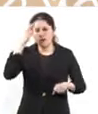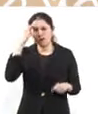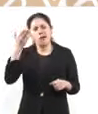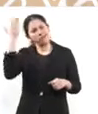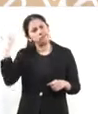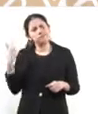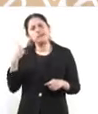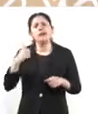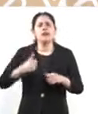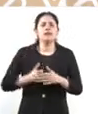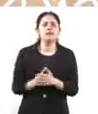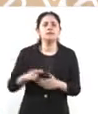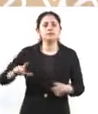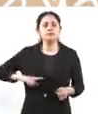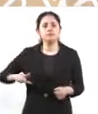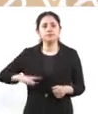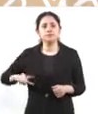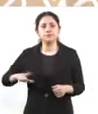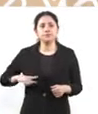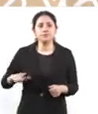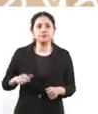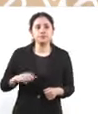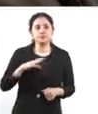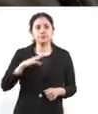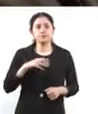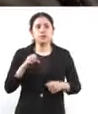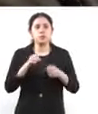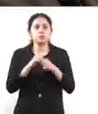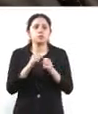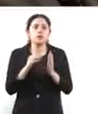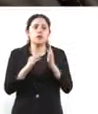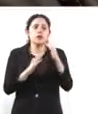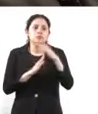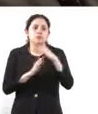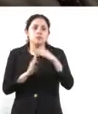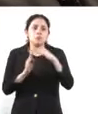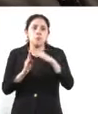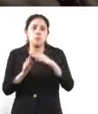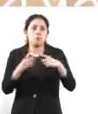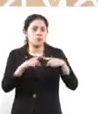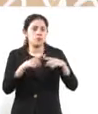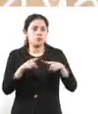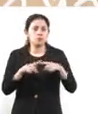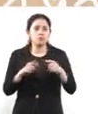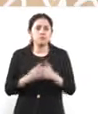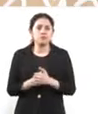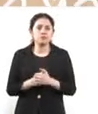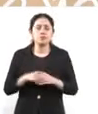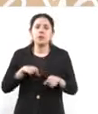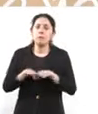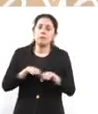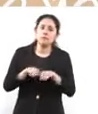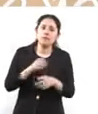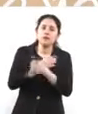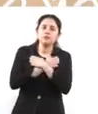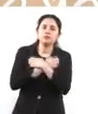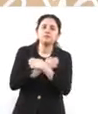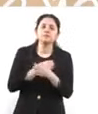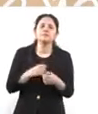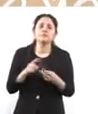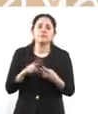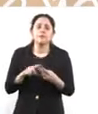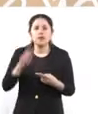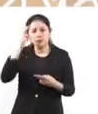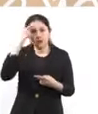unas mesas de trabajo con instituciones públicas y privadas de educación. Ahí nacieron los senderos seguros.